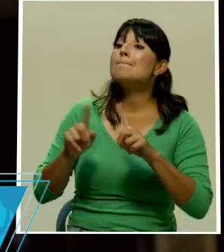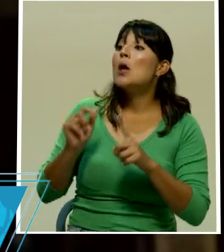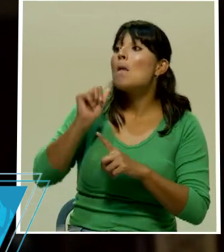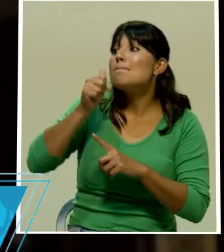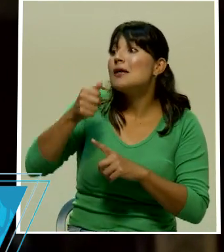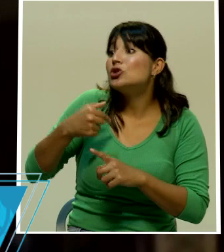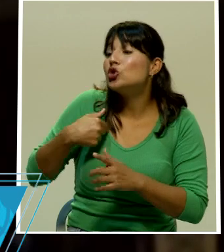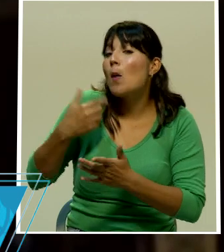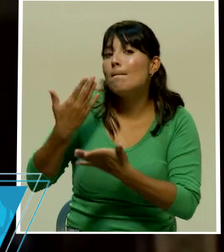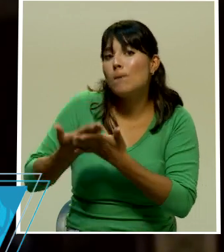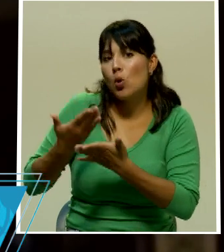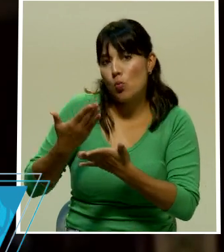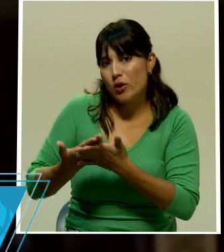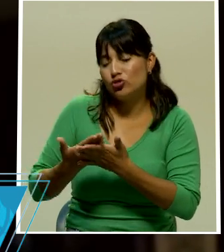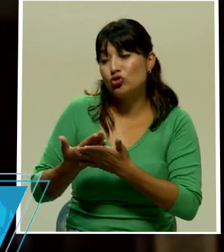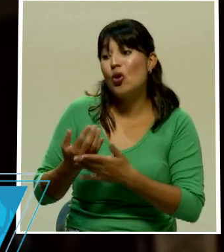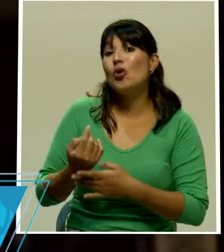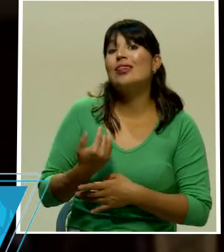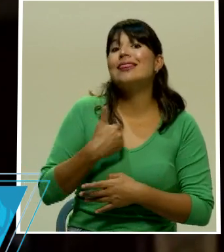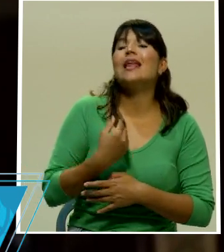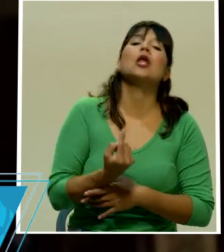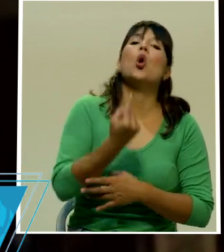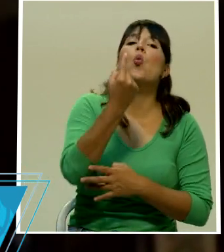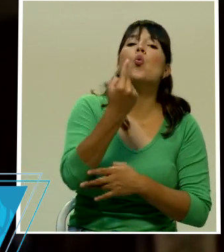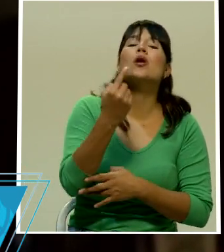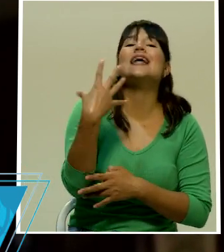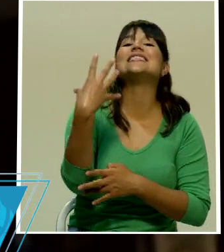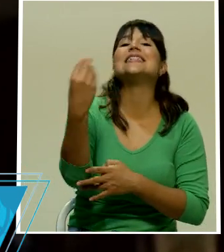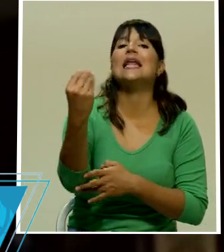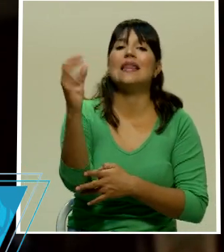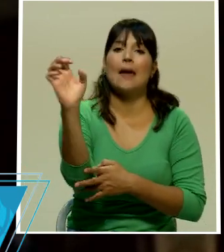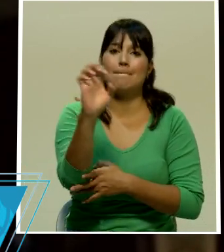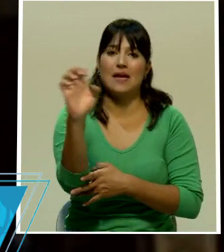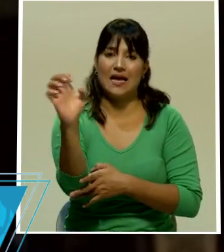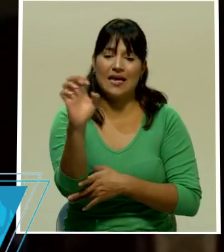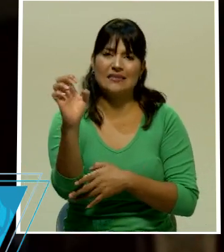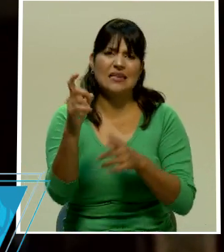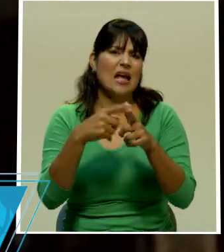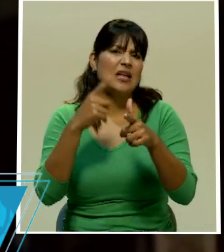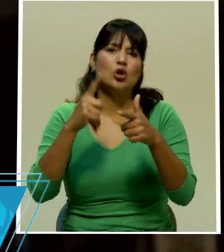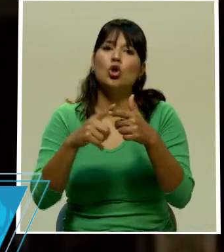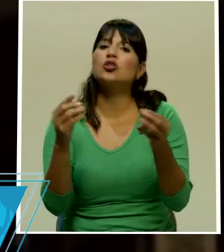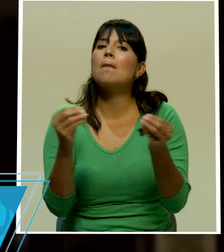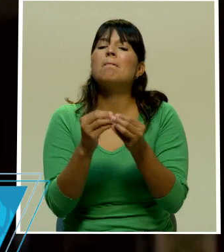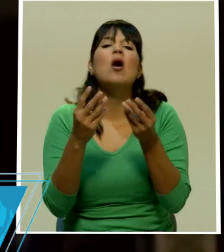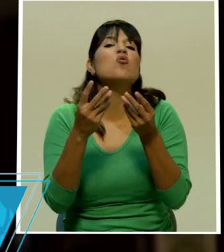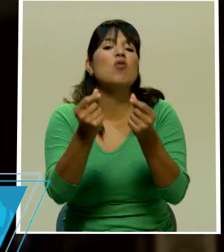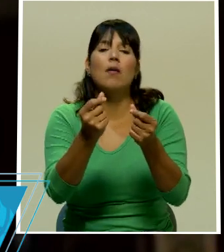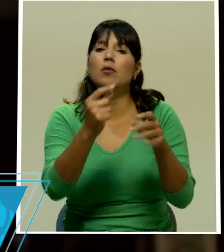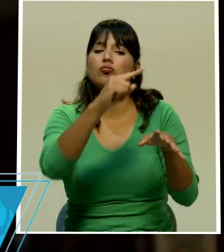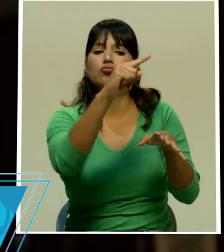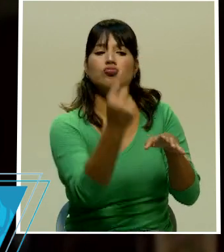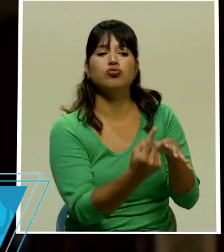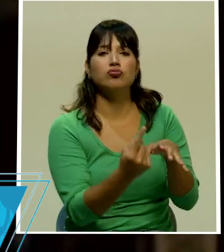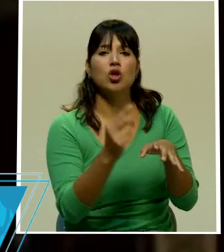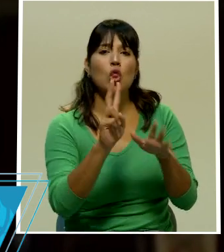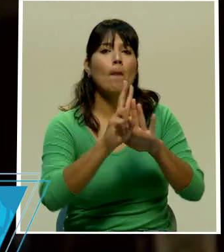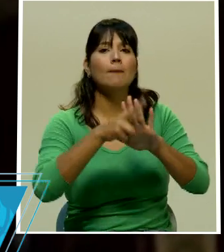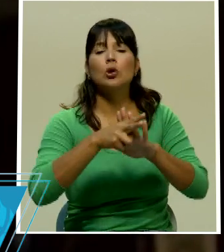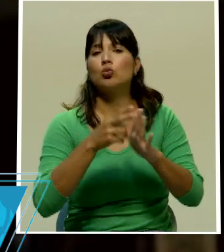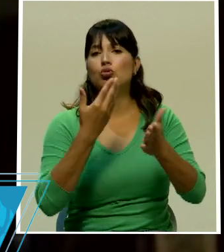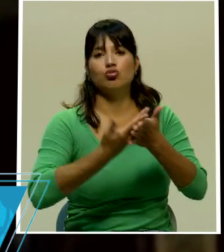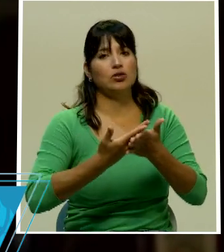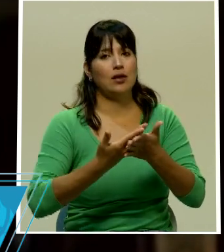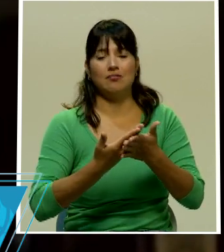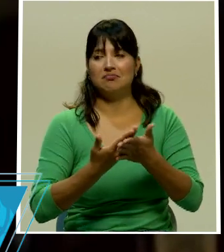directamente la barra con este espacio para llegar al plenario en donde se reduce eso a hay de aún más dos minutos prácticamente